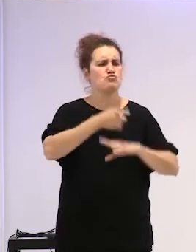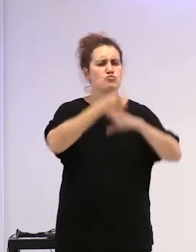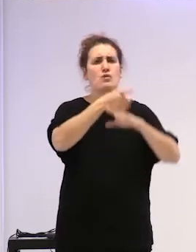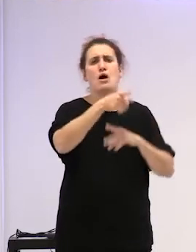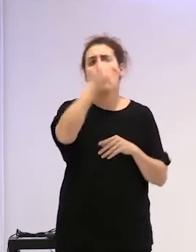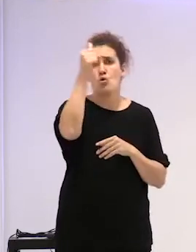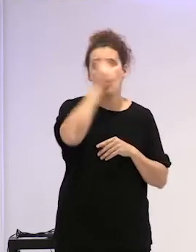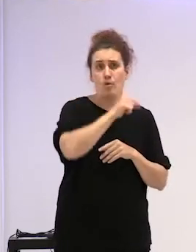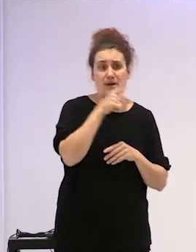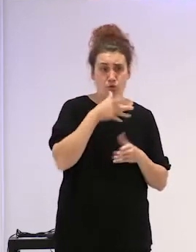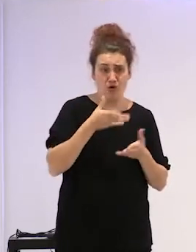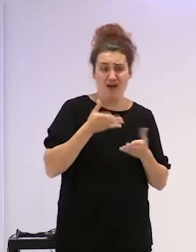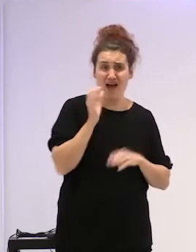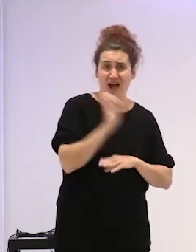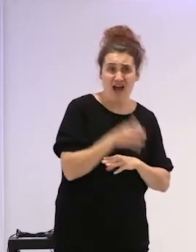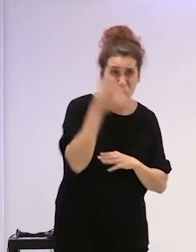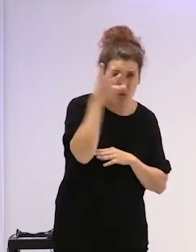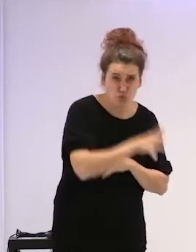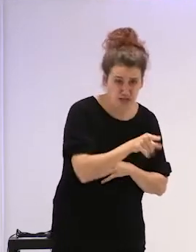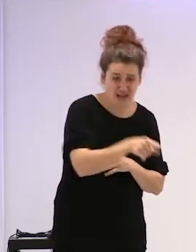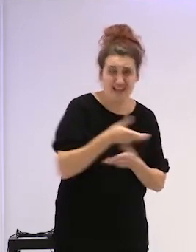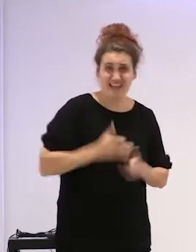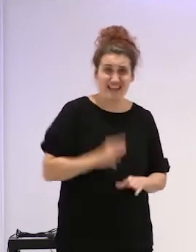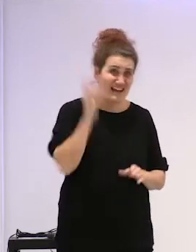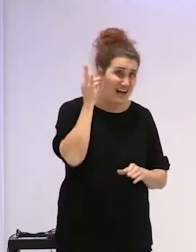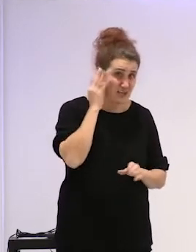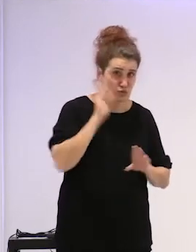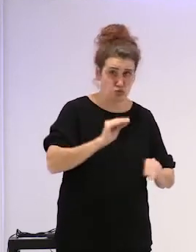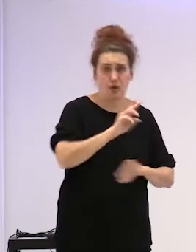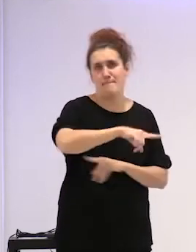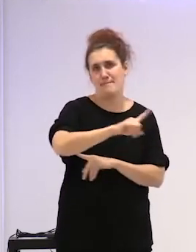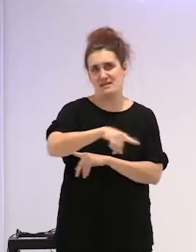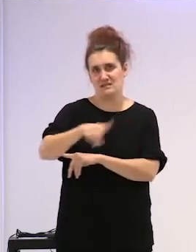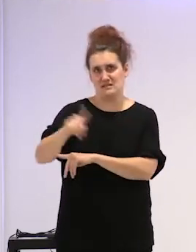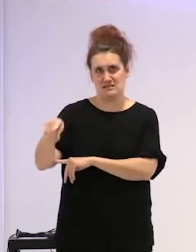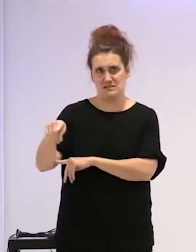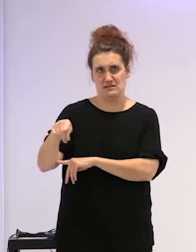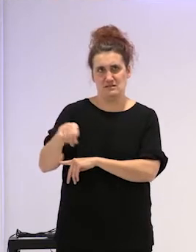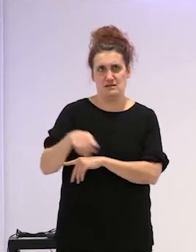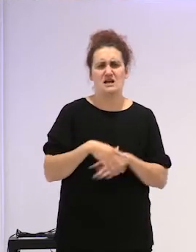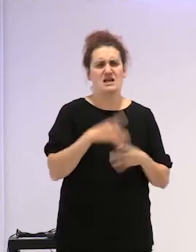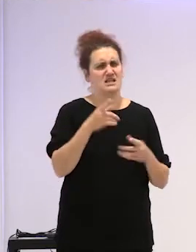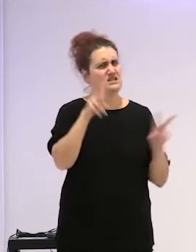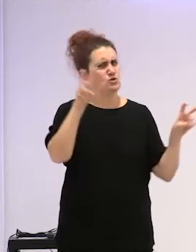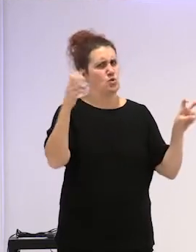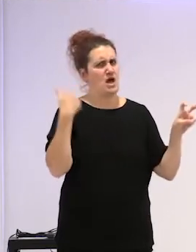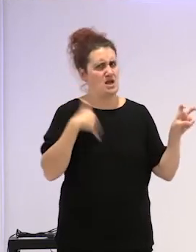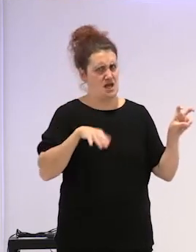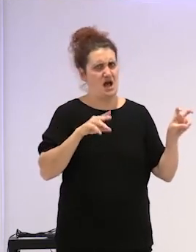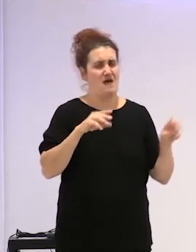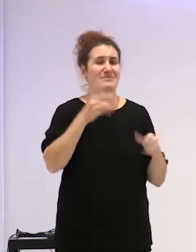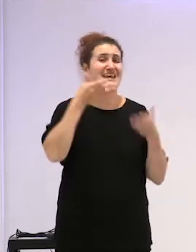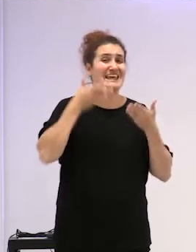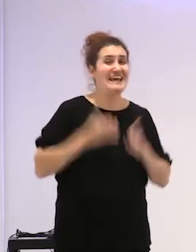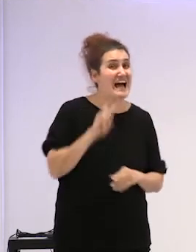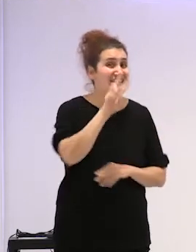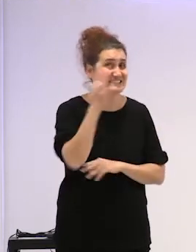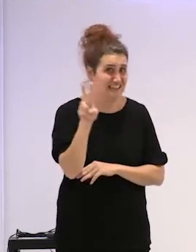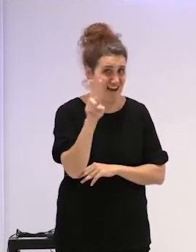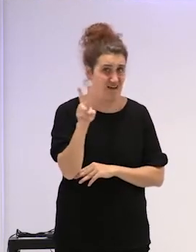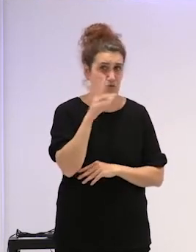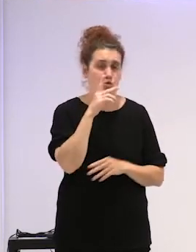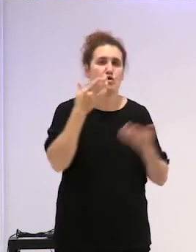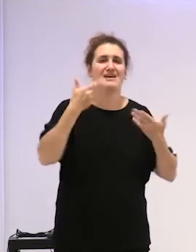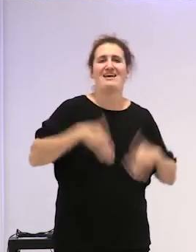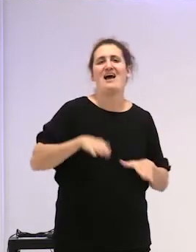por abusar de su hijastra durante meses. El titular ya tiene cierto sesgo por lo de hijastra, también